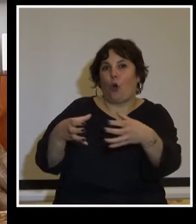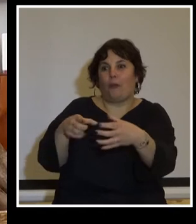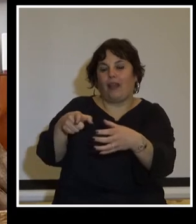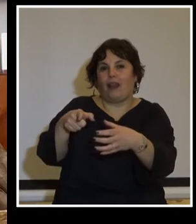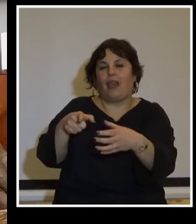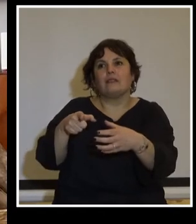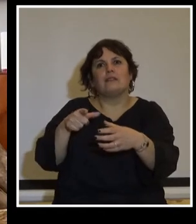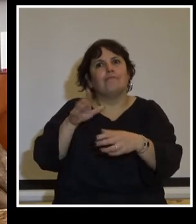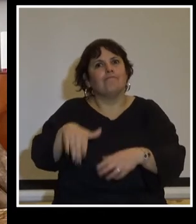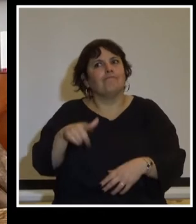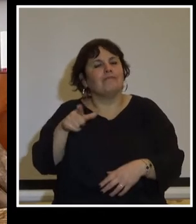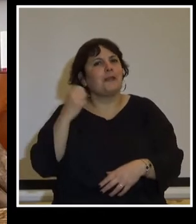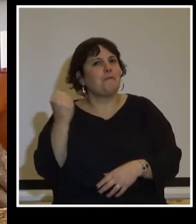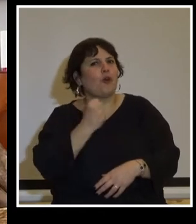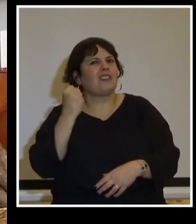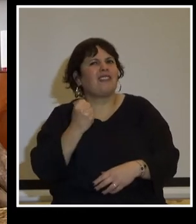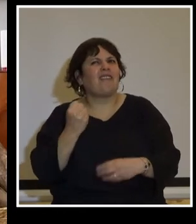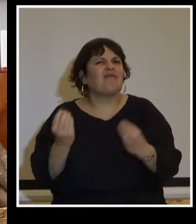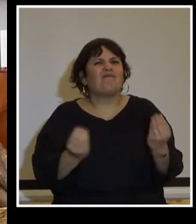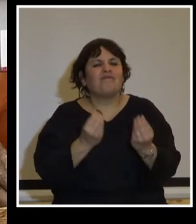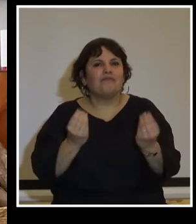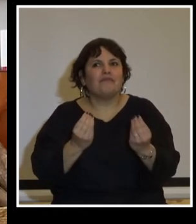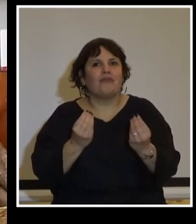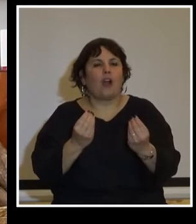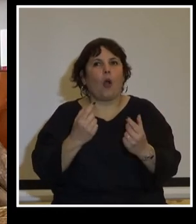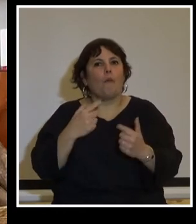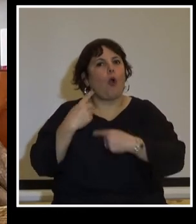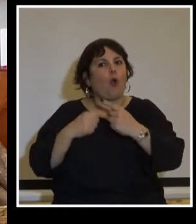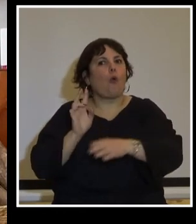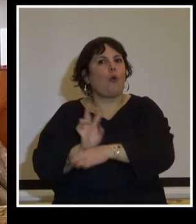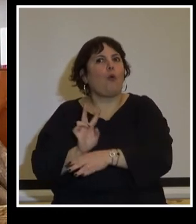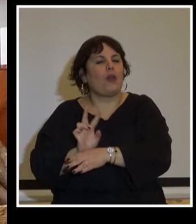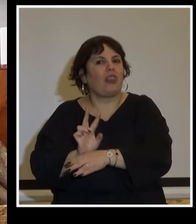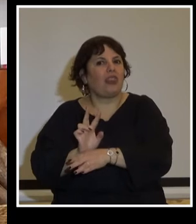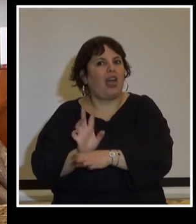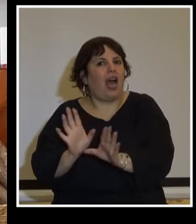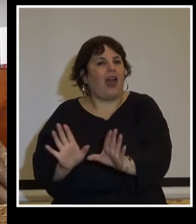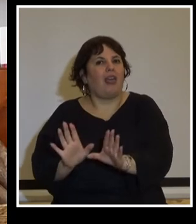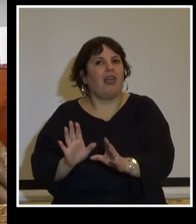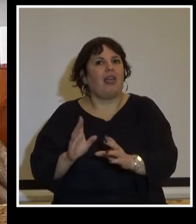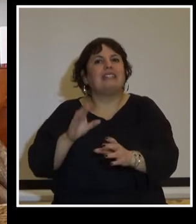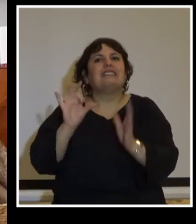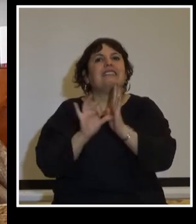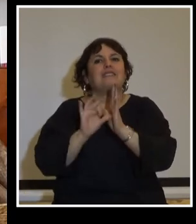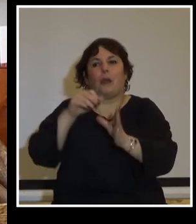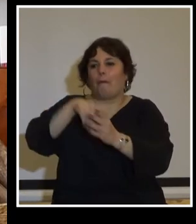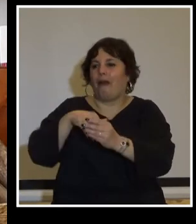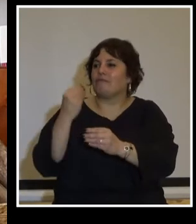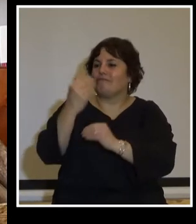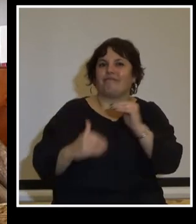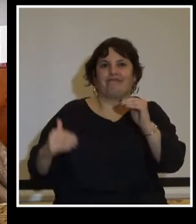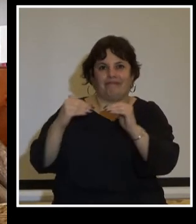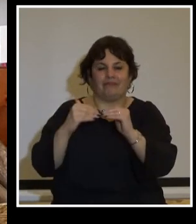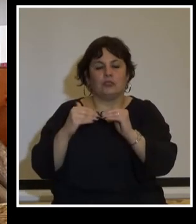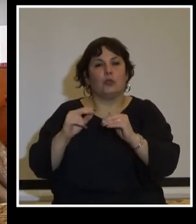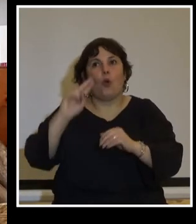lo importante que es preservar, cuidar la democracia. Los